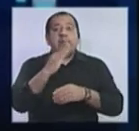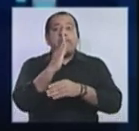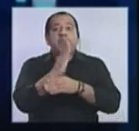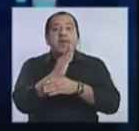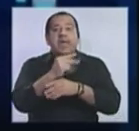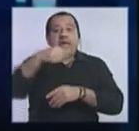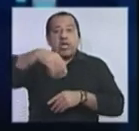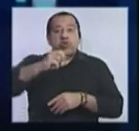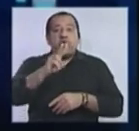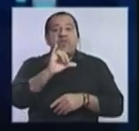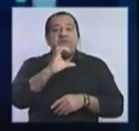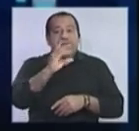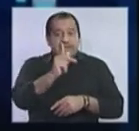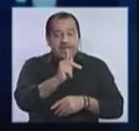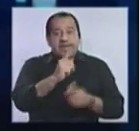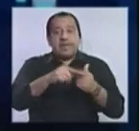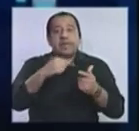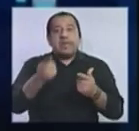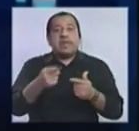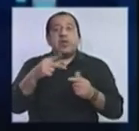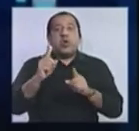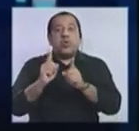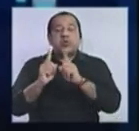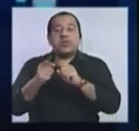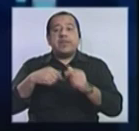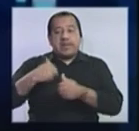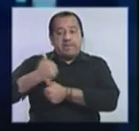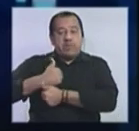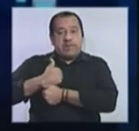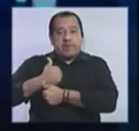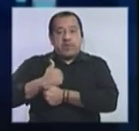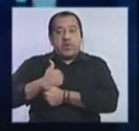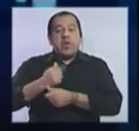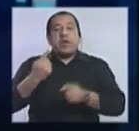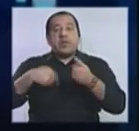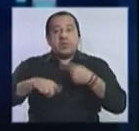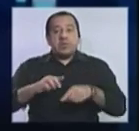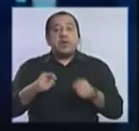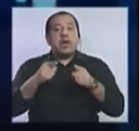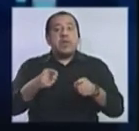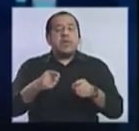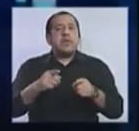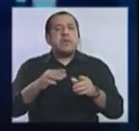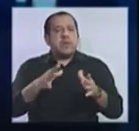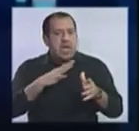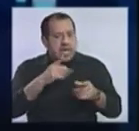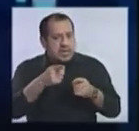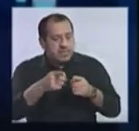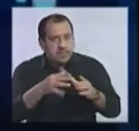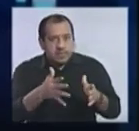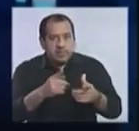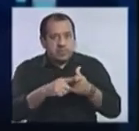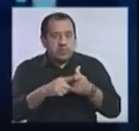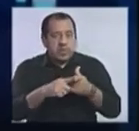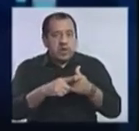y 11, que son las de Cabildo Abierto. Entonces, así queda. Y ahí queda notoriamente una